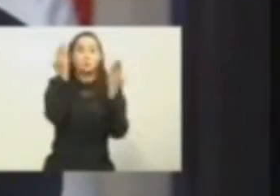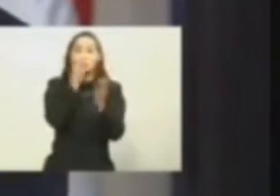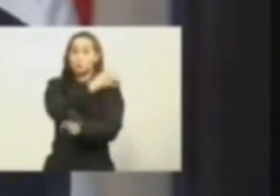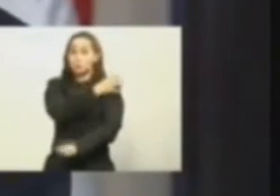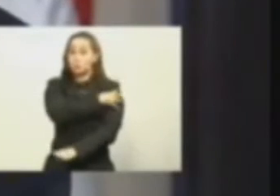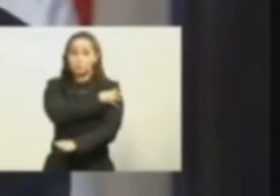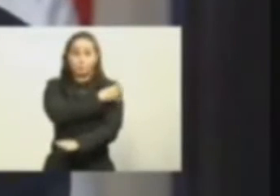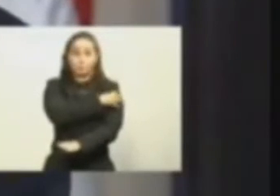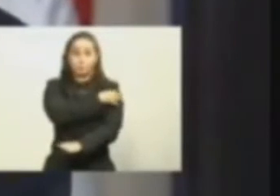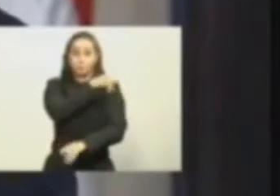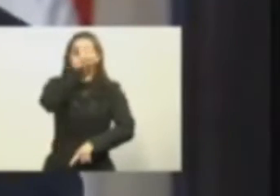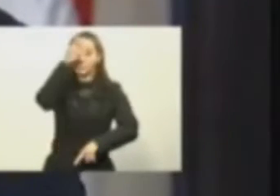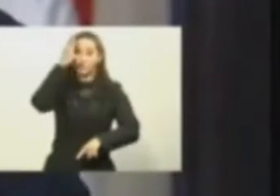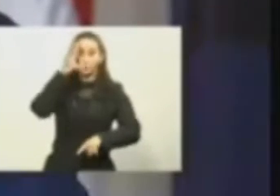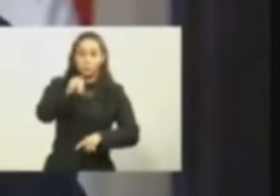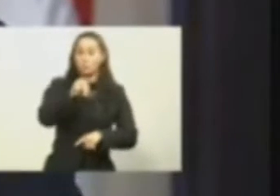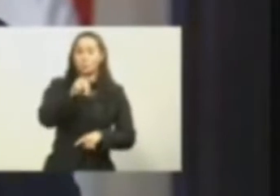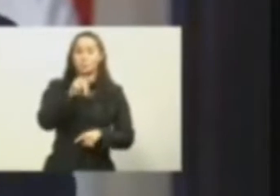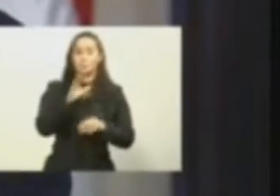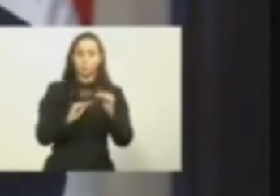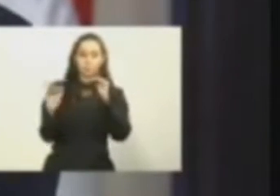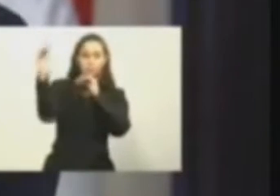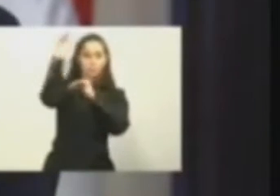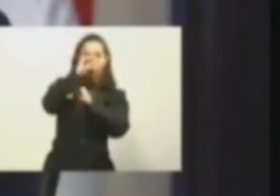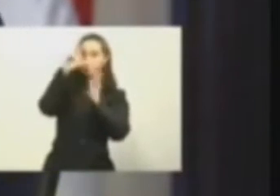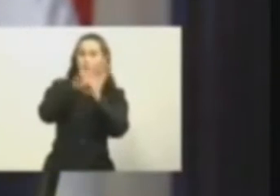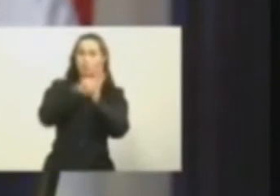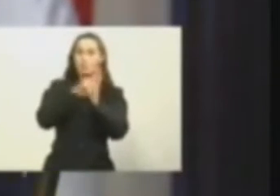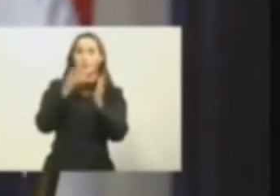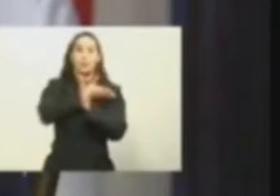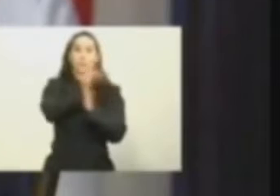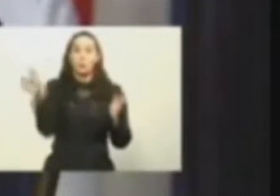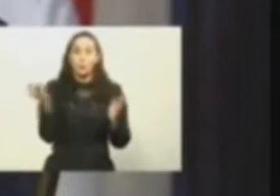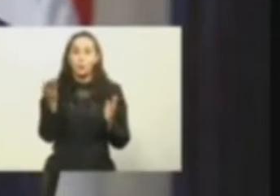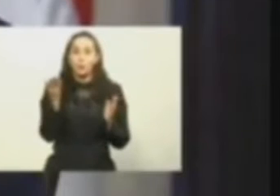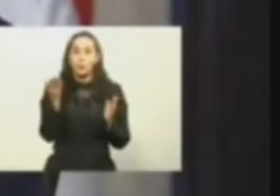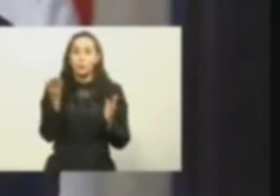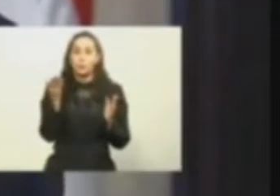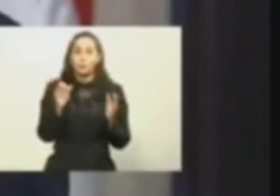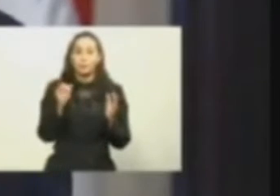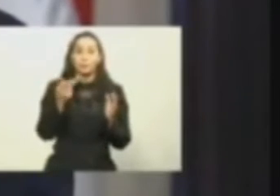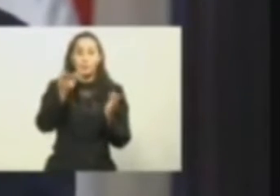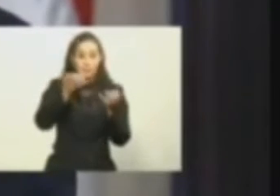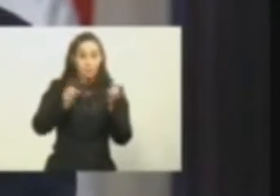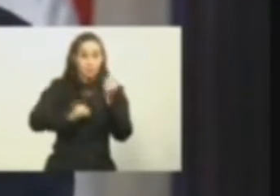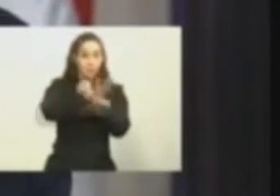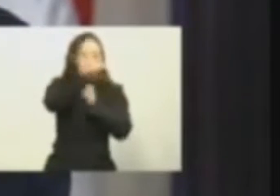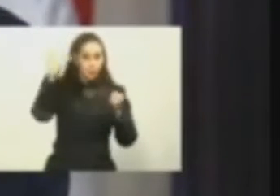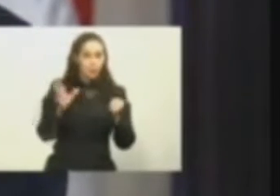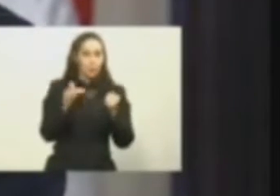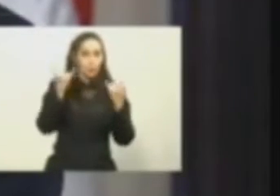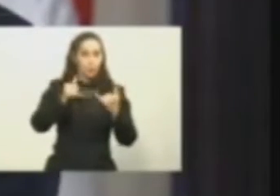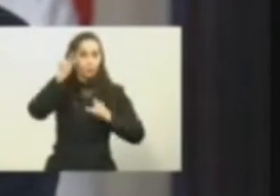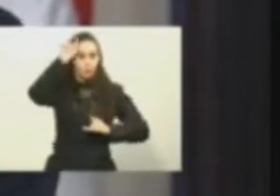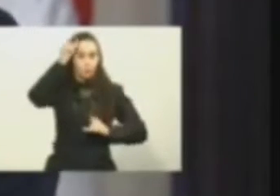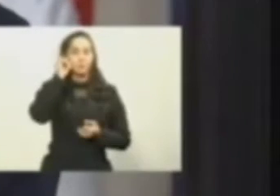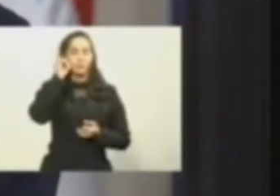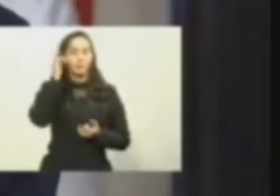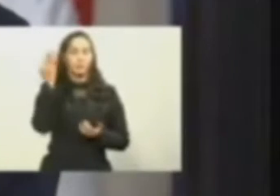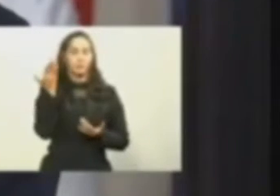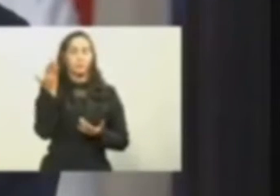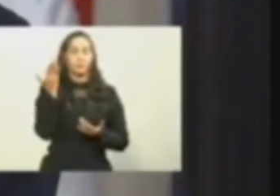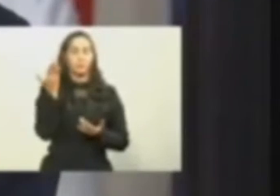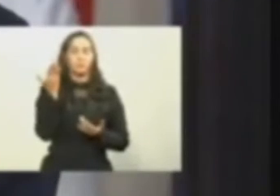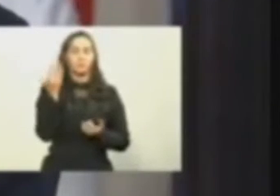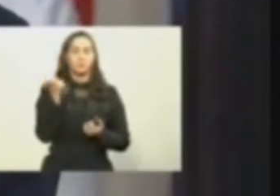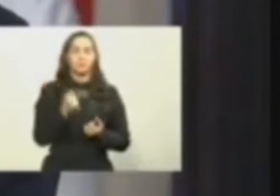no lo vamos a permitir, enfatizó el primer mandatario esta mañana. Al preguntarle sobre la muerte del coronel piloto de la Fuerza